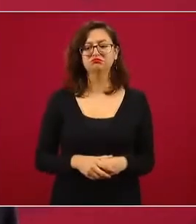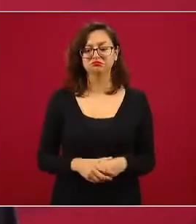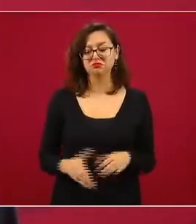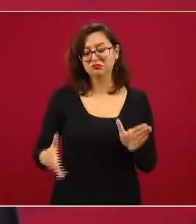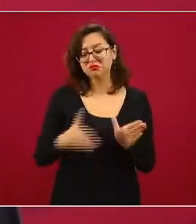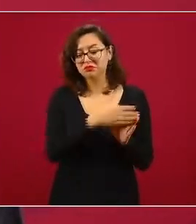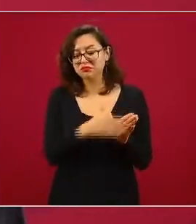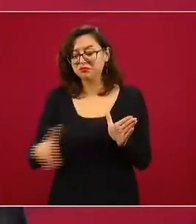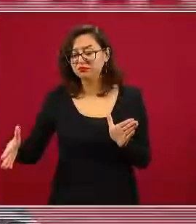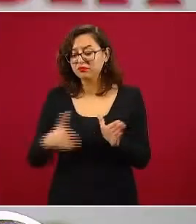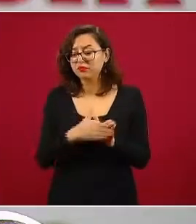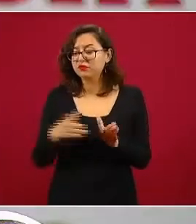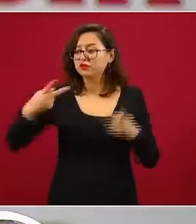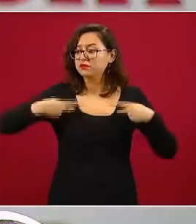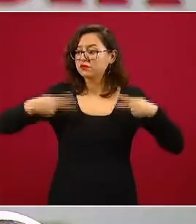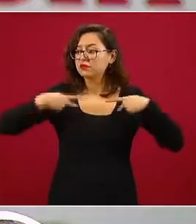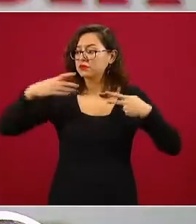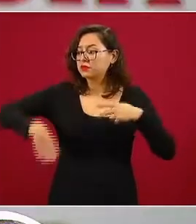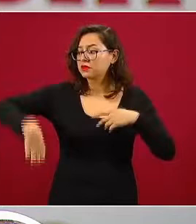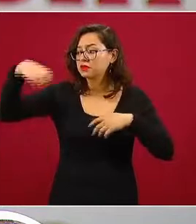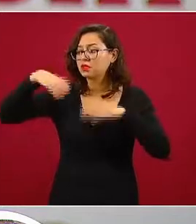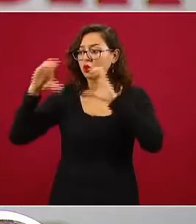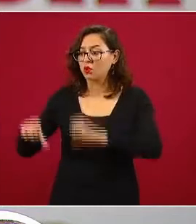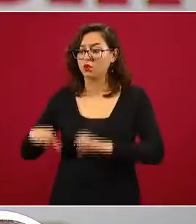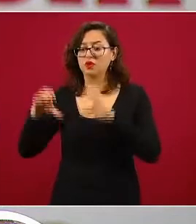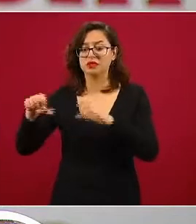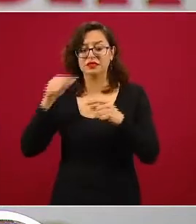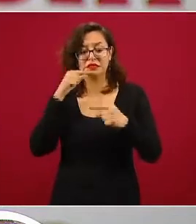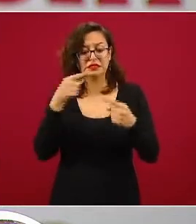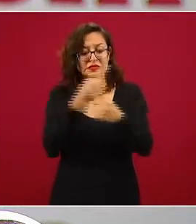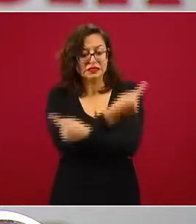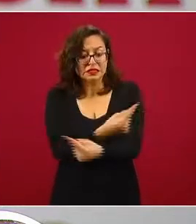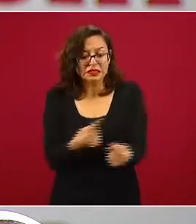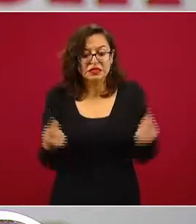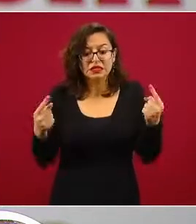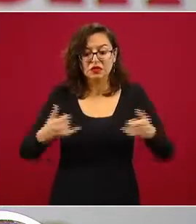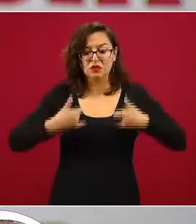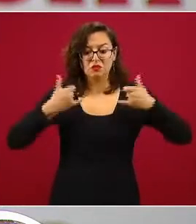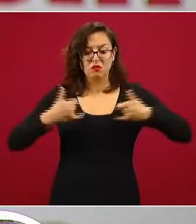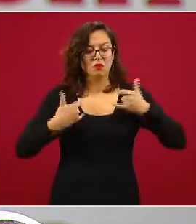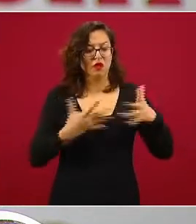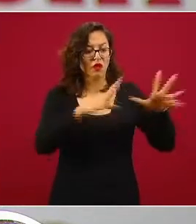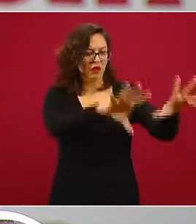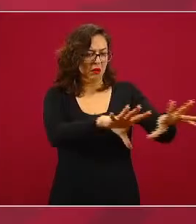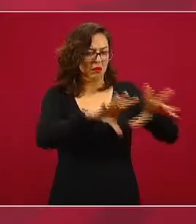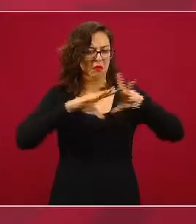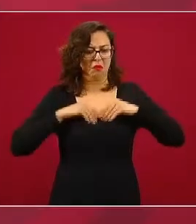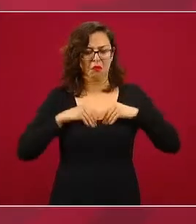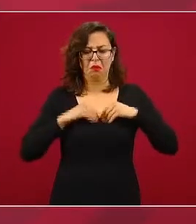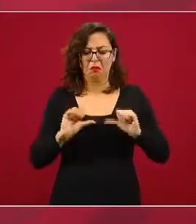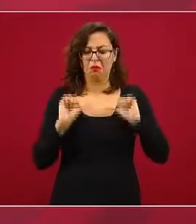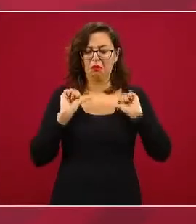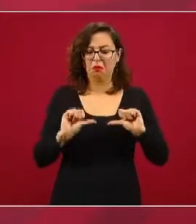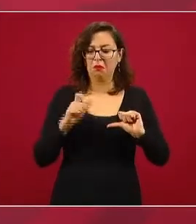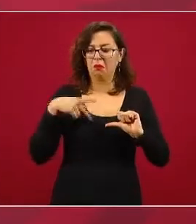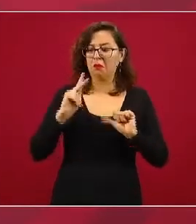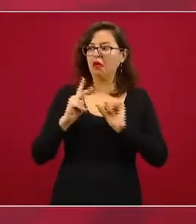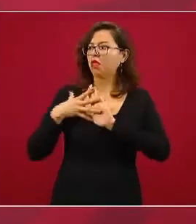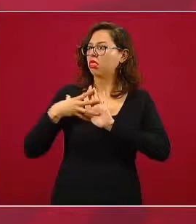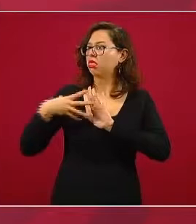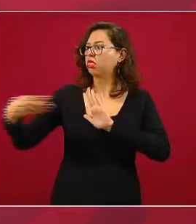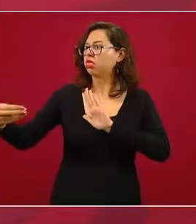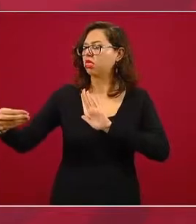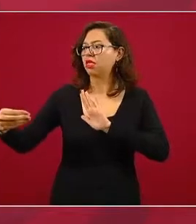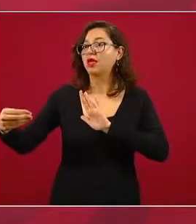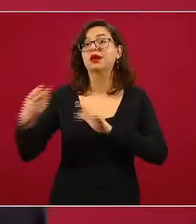mayores y evitando que la niñez y juventud sean portadores del contagio. Por eso no podemos abrir las